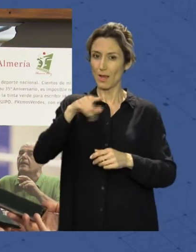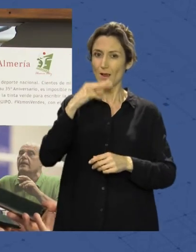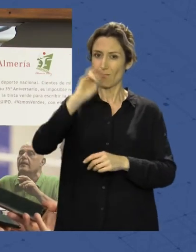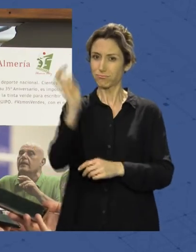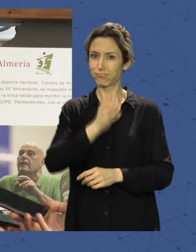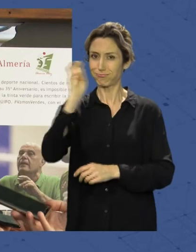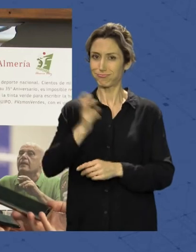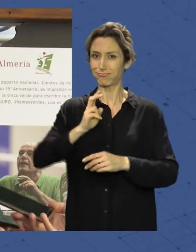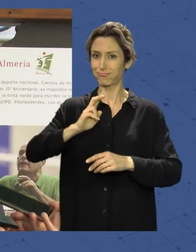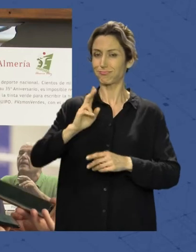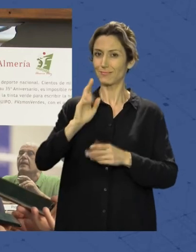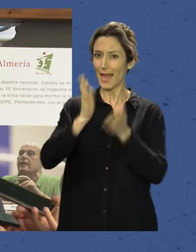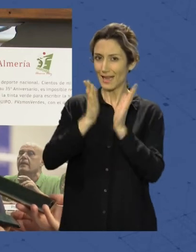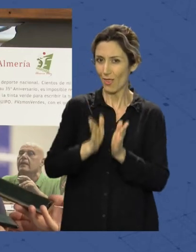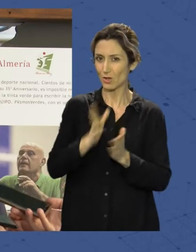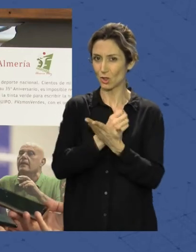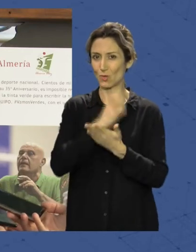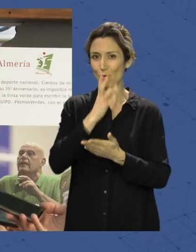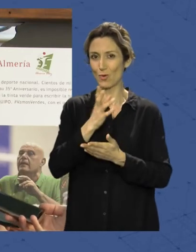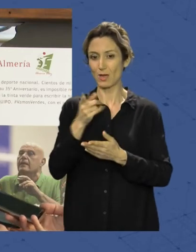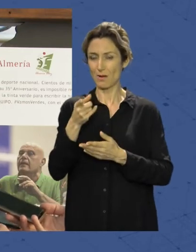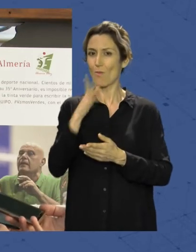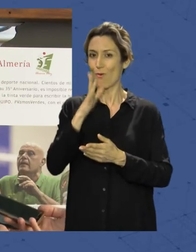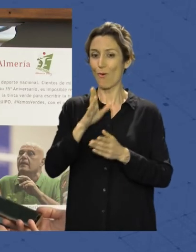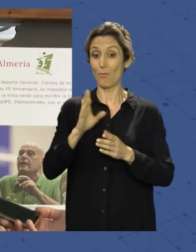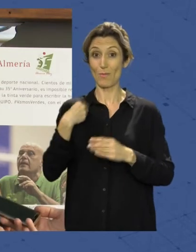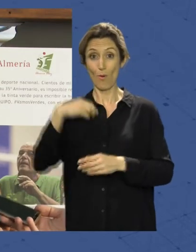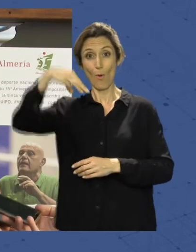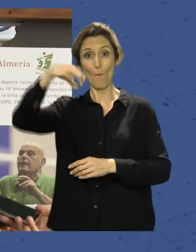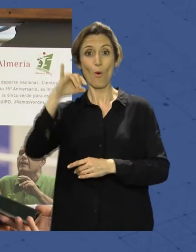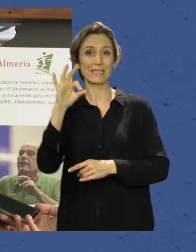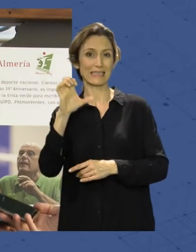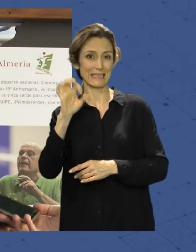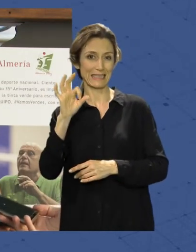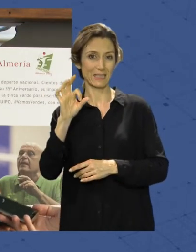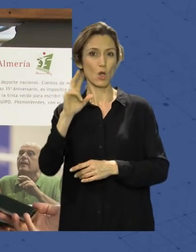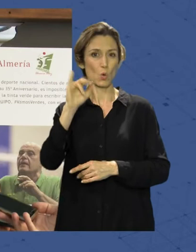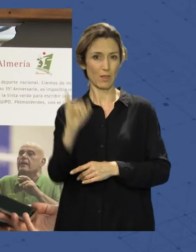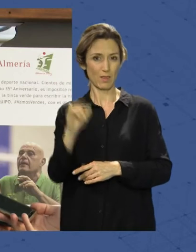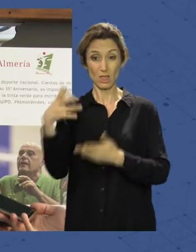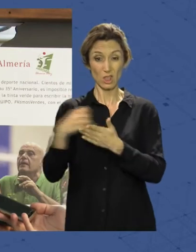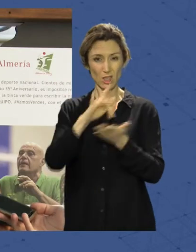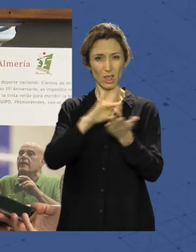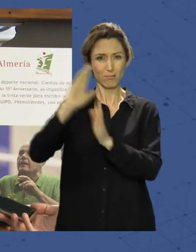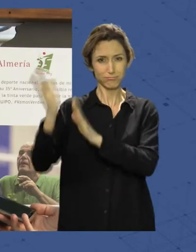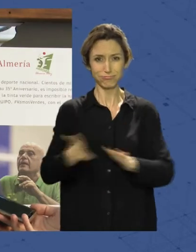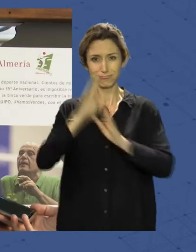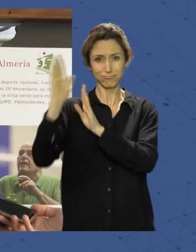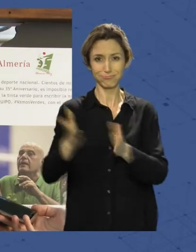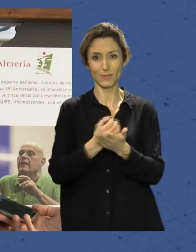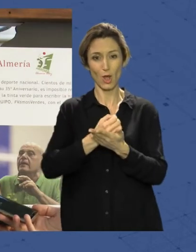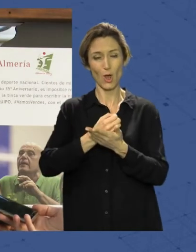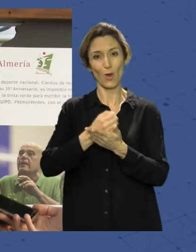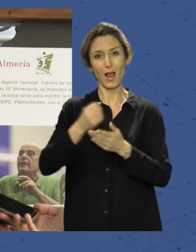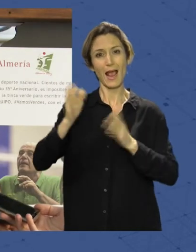por este club, desde su creación por parte de Moisés Ruiz, y todos los que han ido pasando, no se pueden nombrar porque